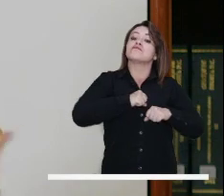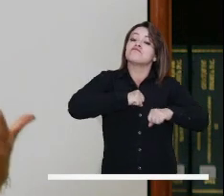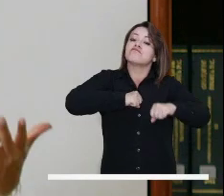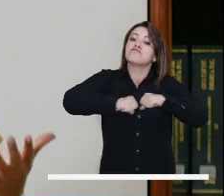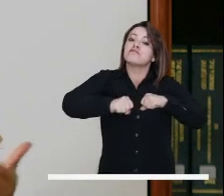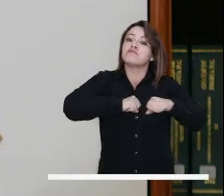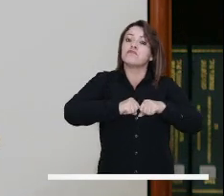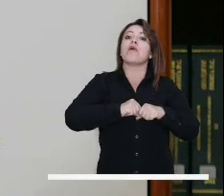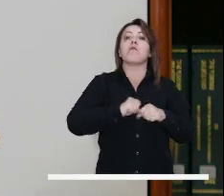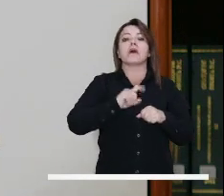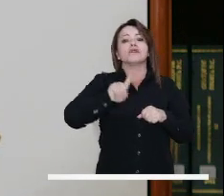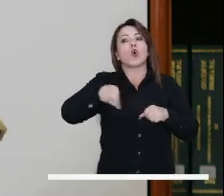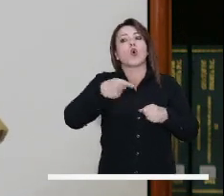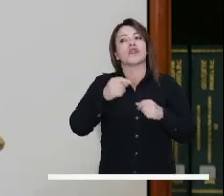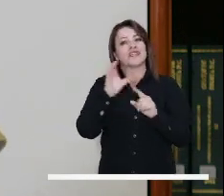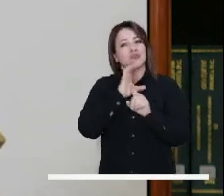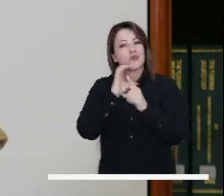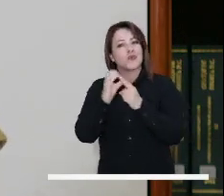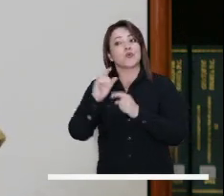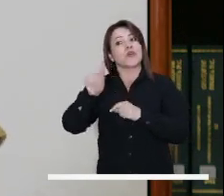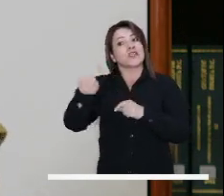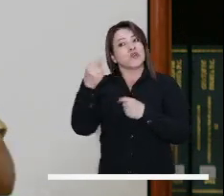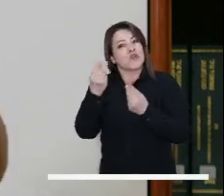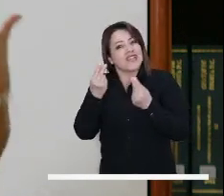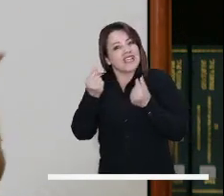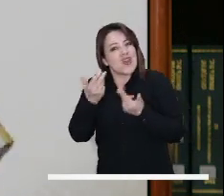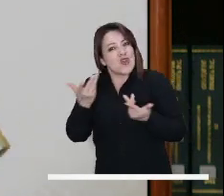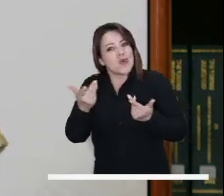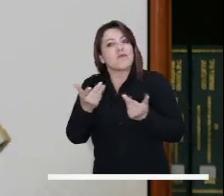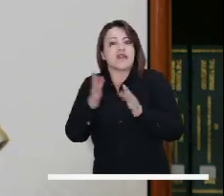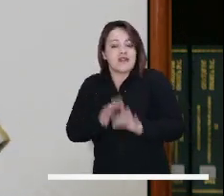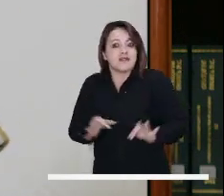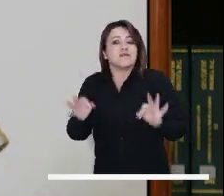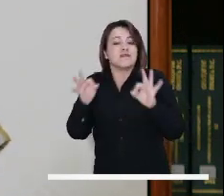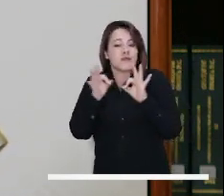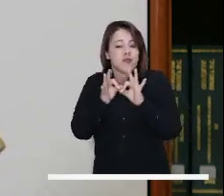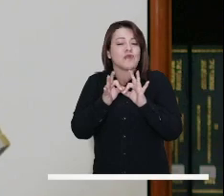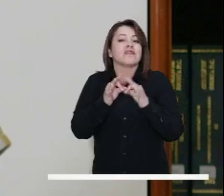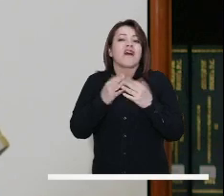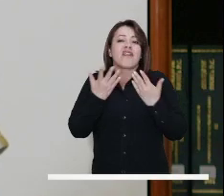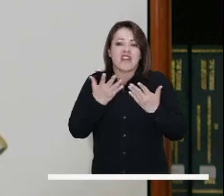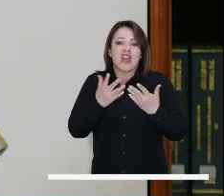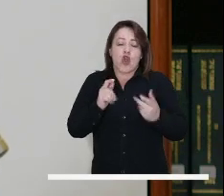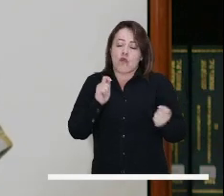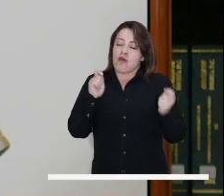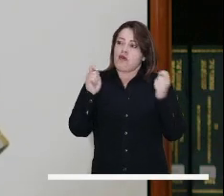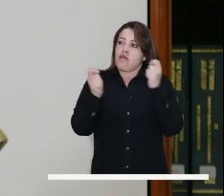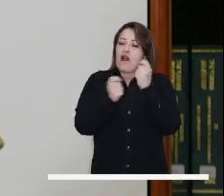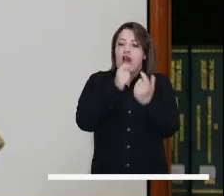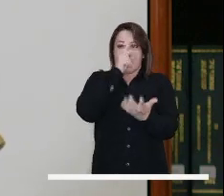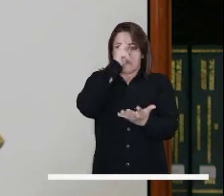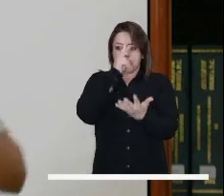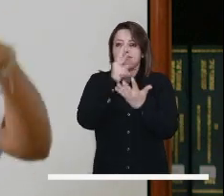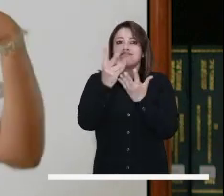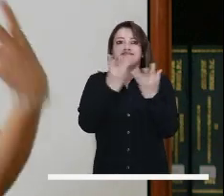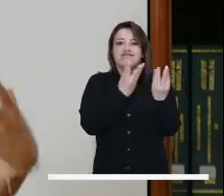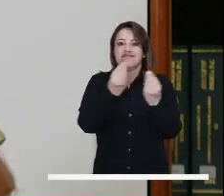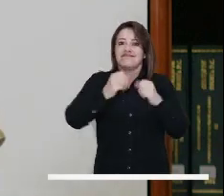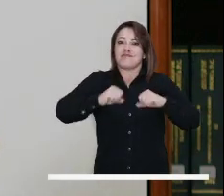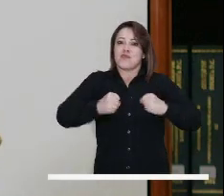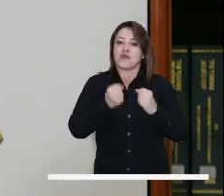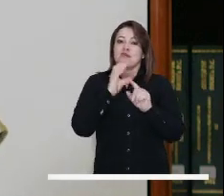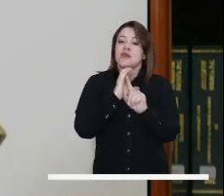para que entre todos saquemos otras economías, otras culturas, todo ese valor diferencial